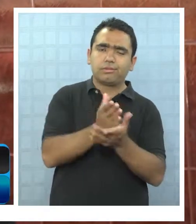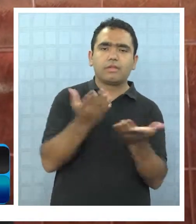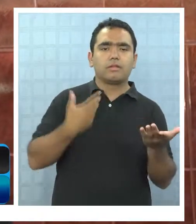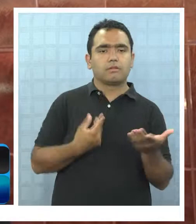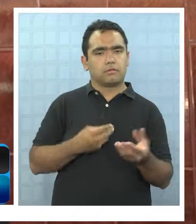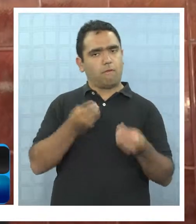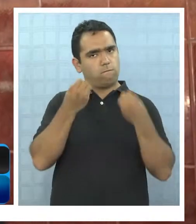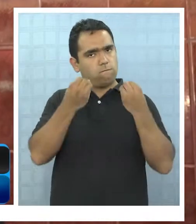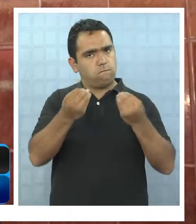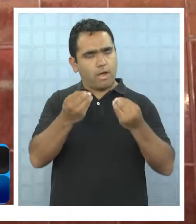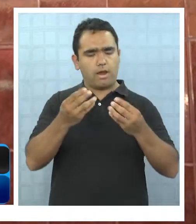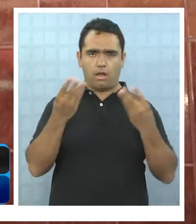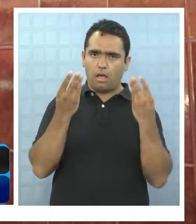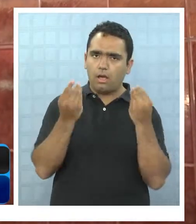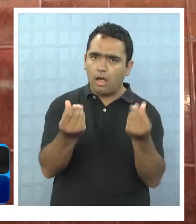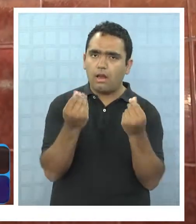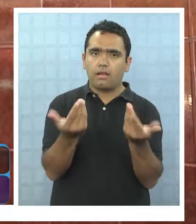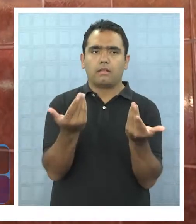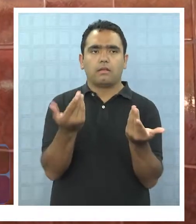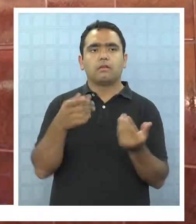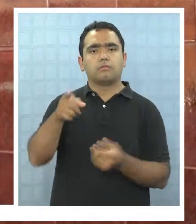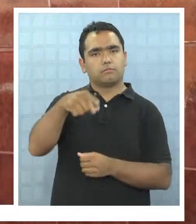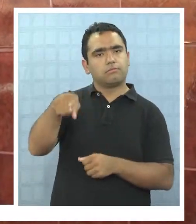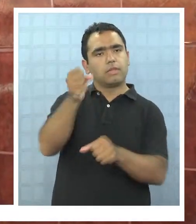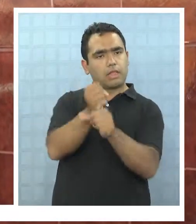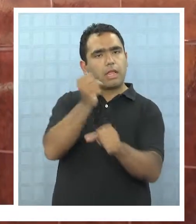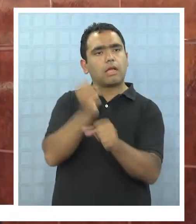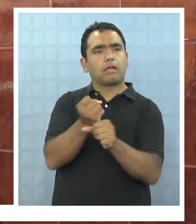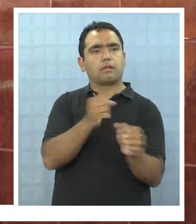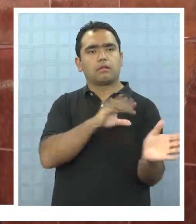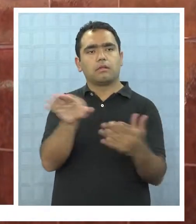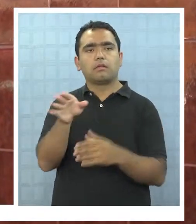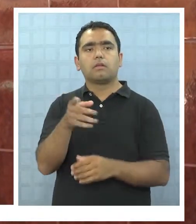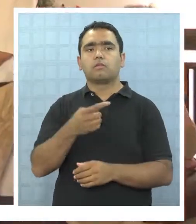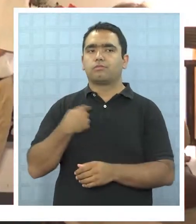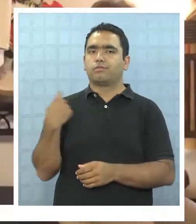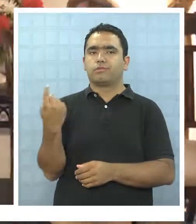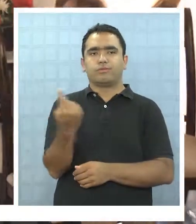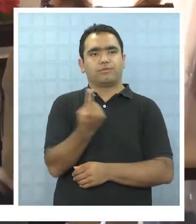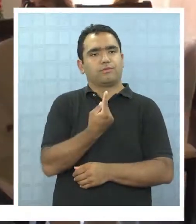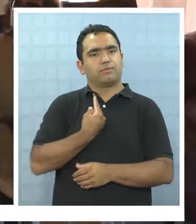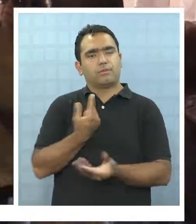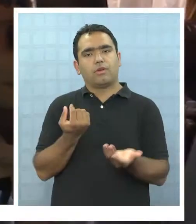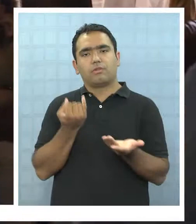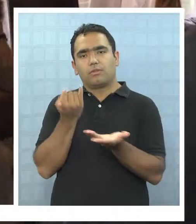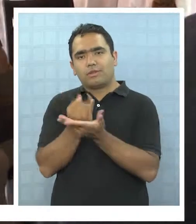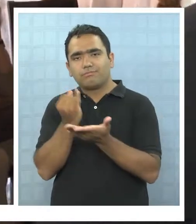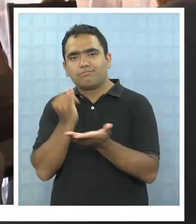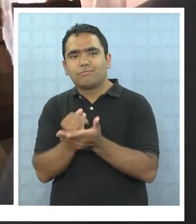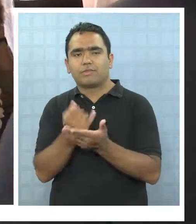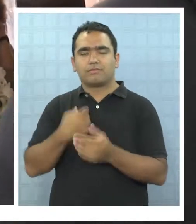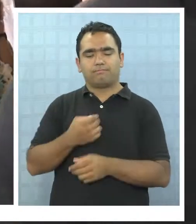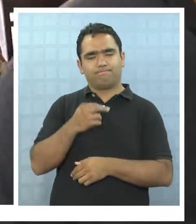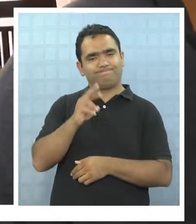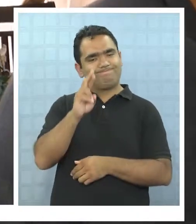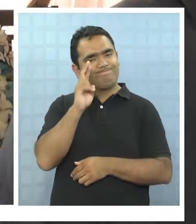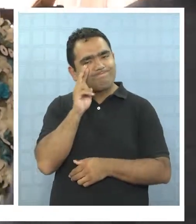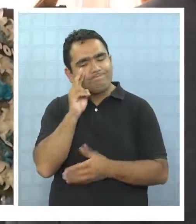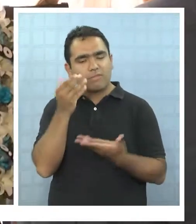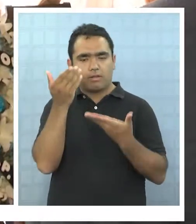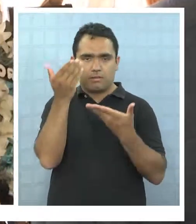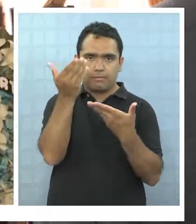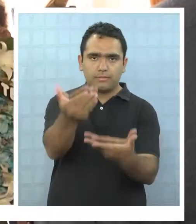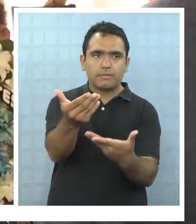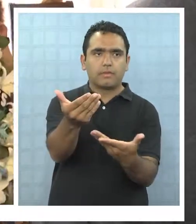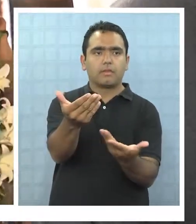buen producto y lo lograba con su estilo de trabajo. Nosotros como institución queremos reconocerlo a él, es una